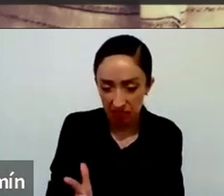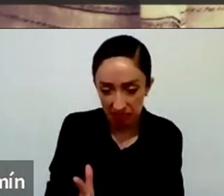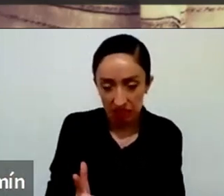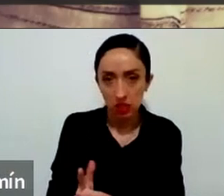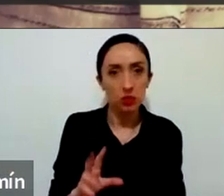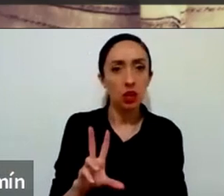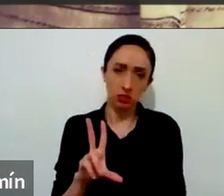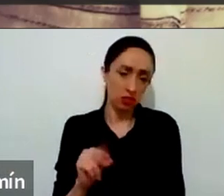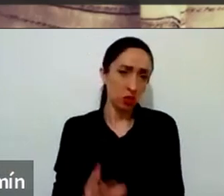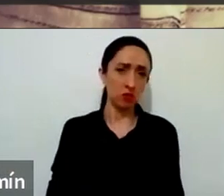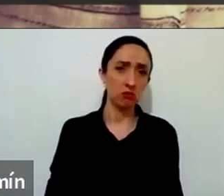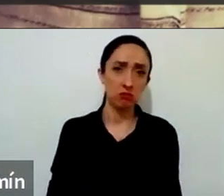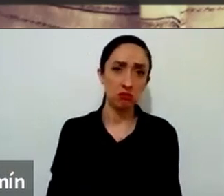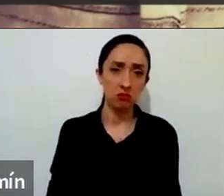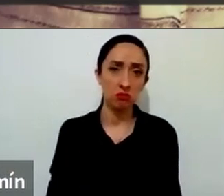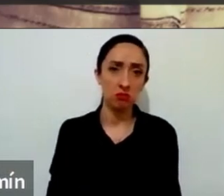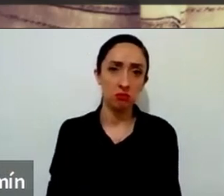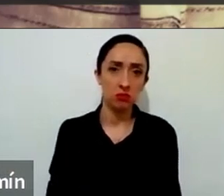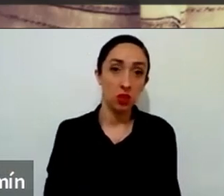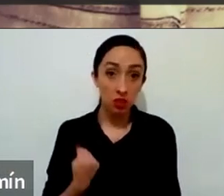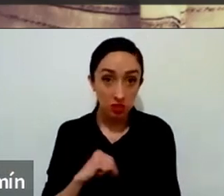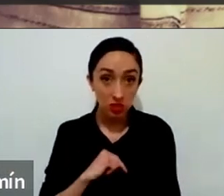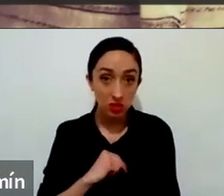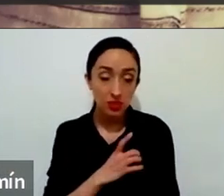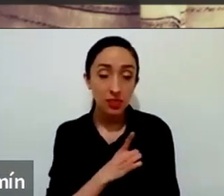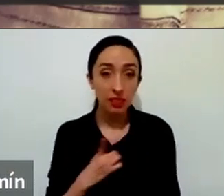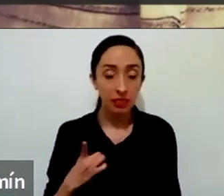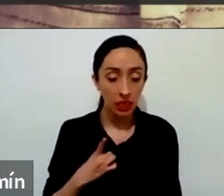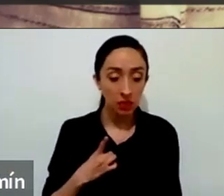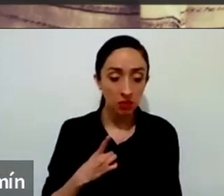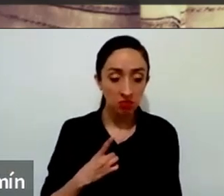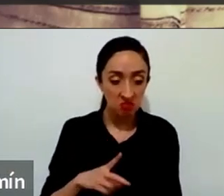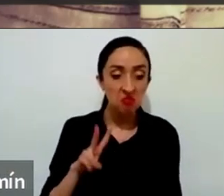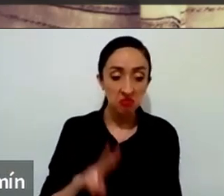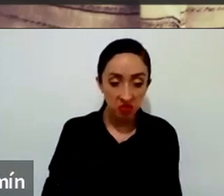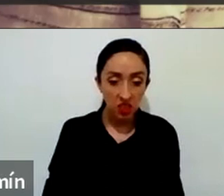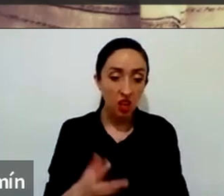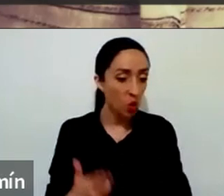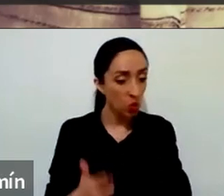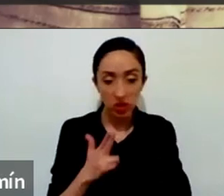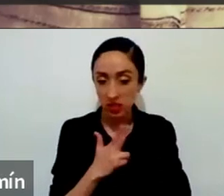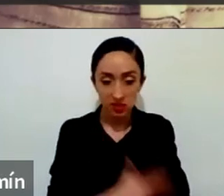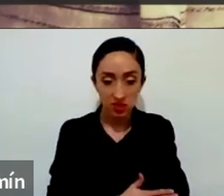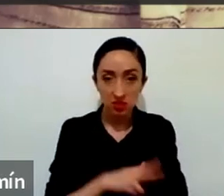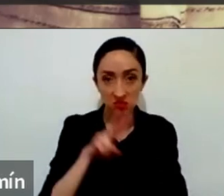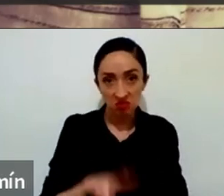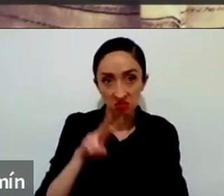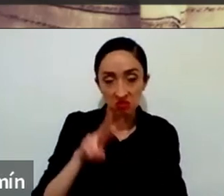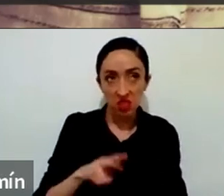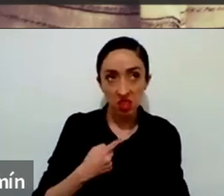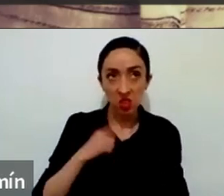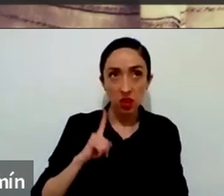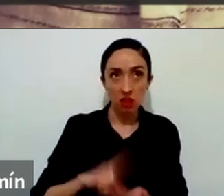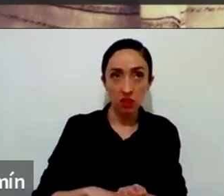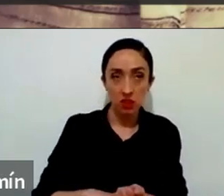abrirnos, ¿verdad? Ante lo que el Espíritu nos quiere revelar que ha ocurrido durante el